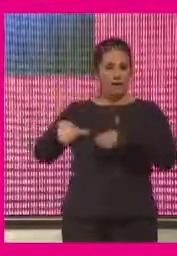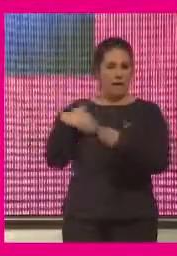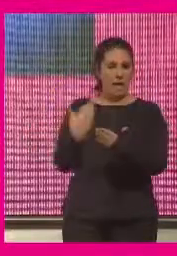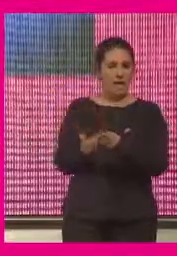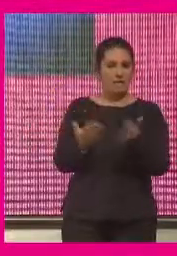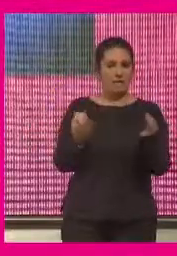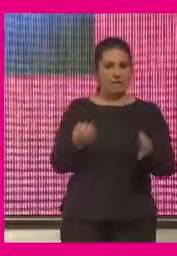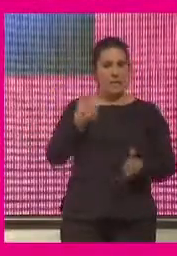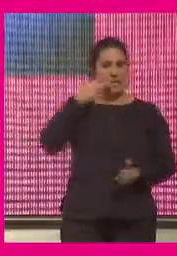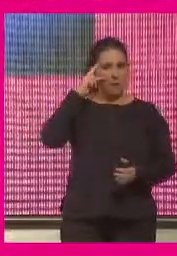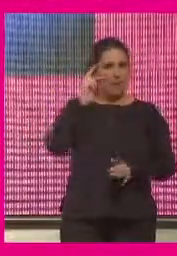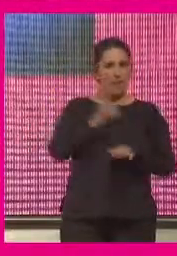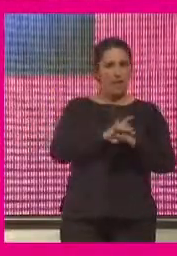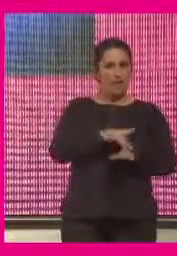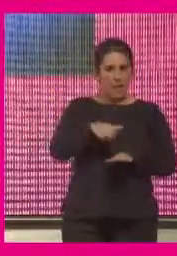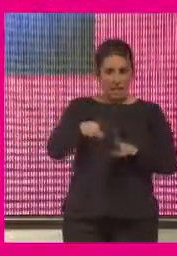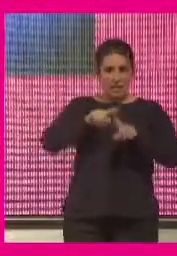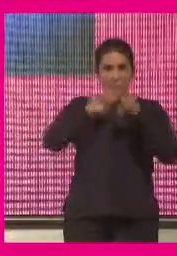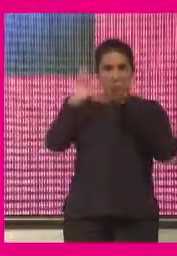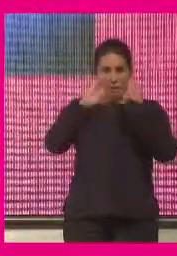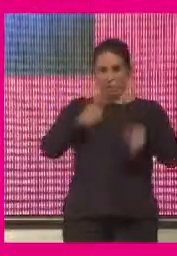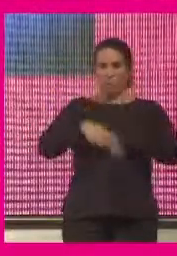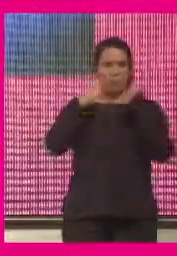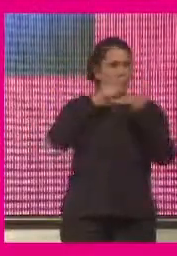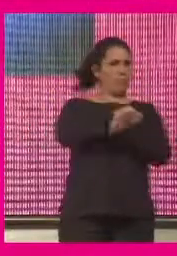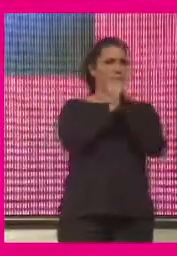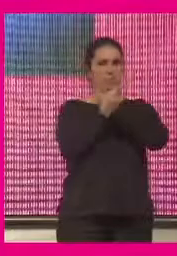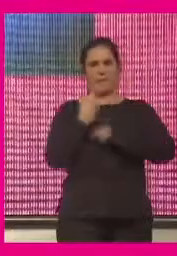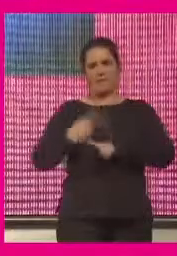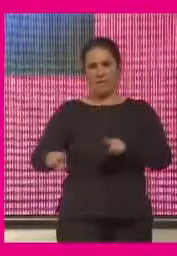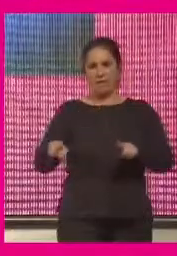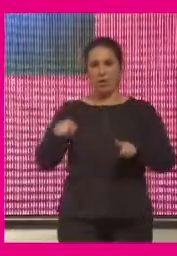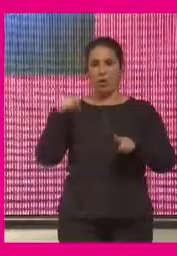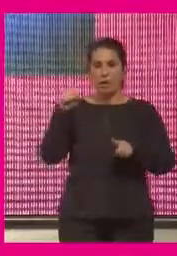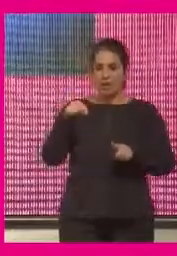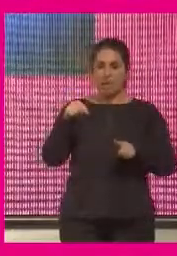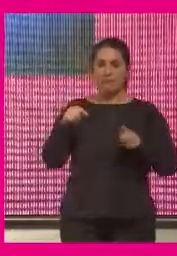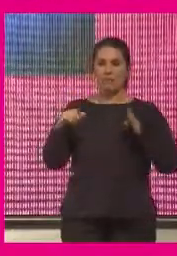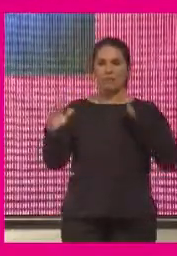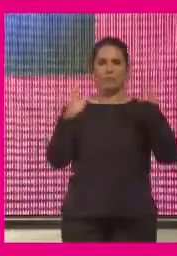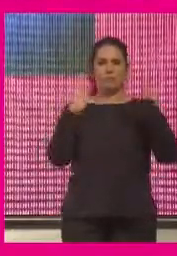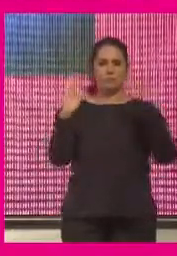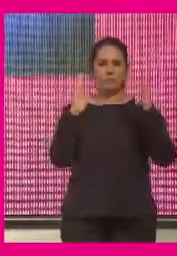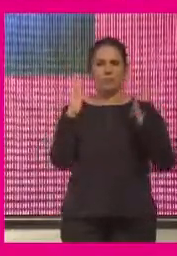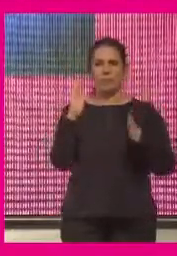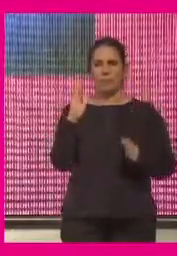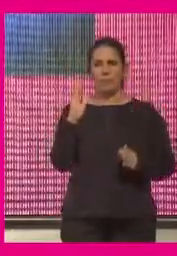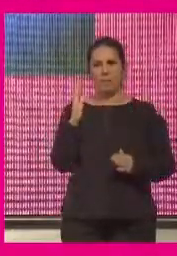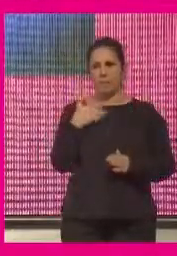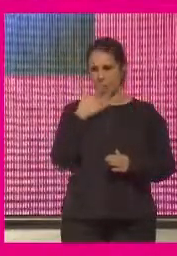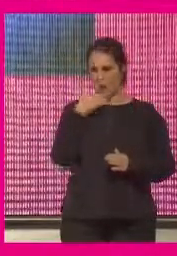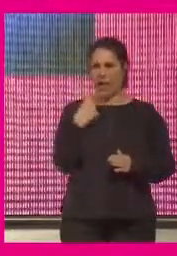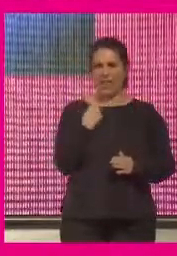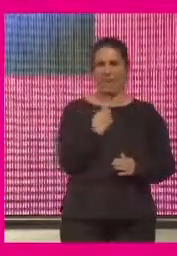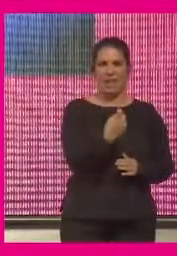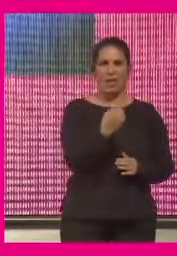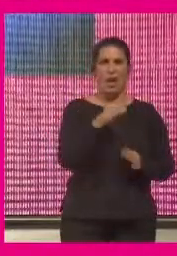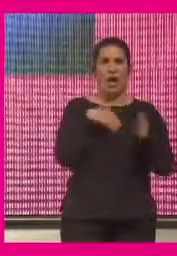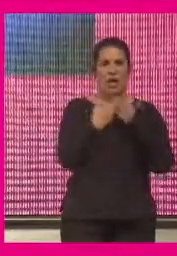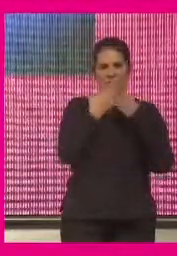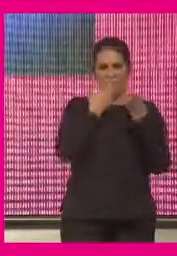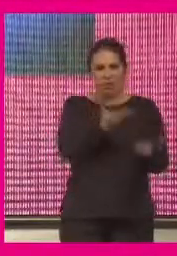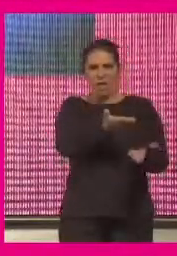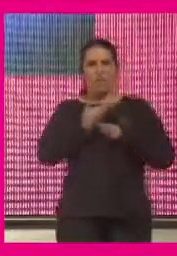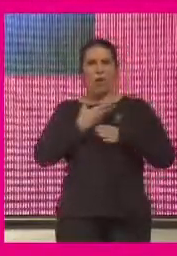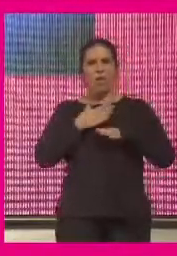experiencia de lo digital y en ese sentido nos ha sido extraordinariamente necesaria y nos ha ayudado